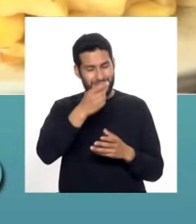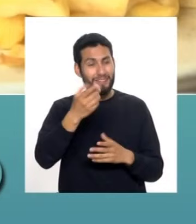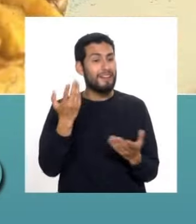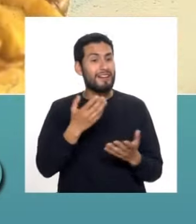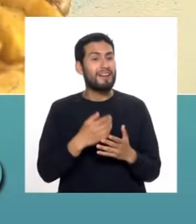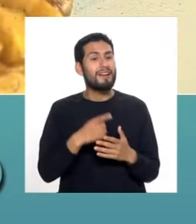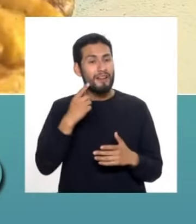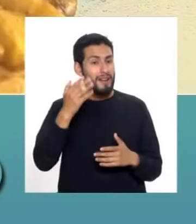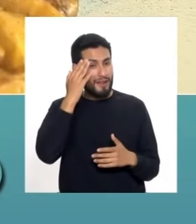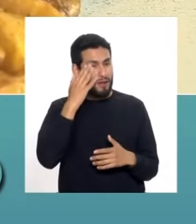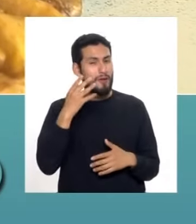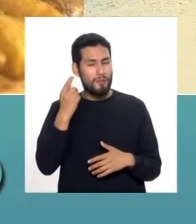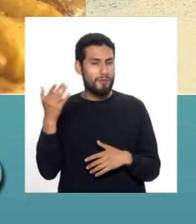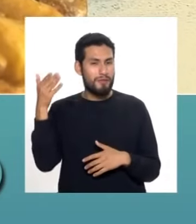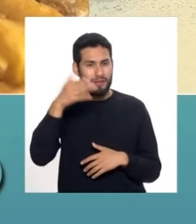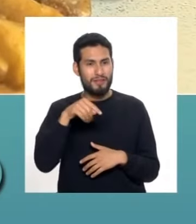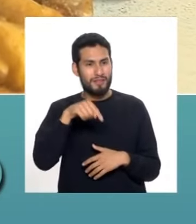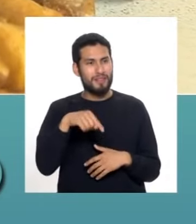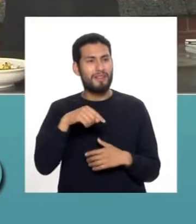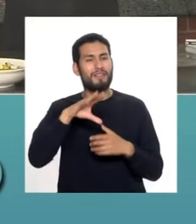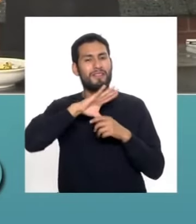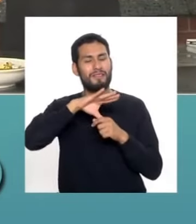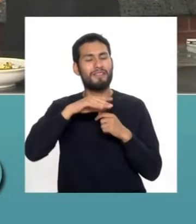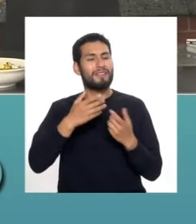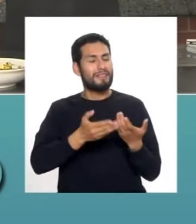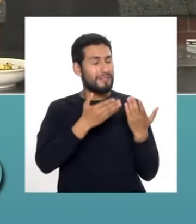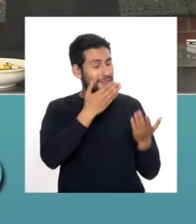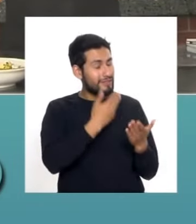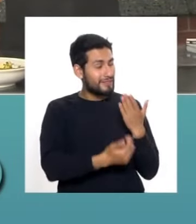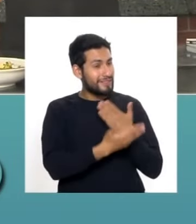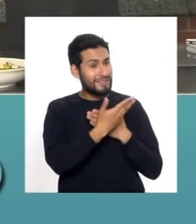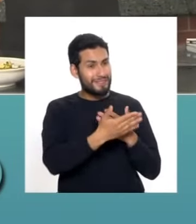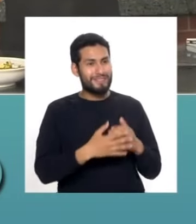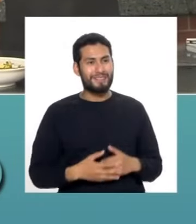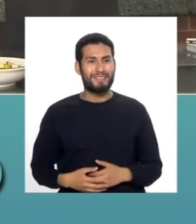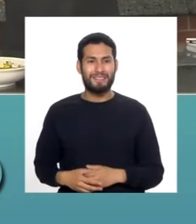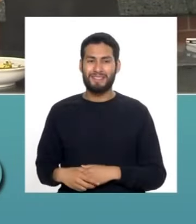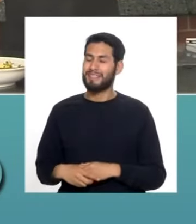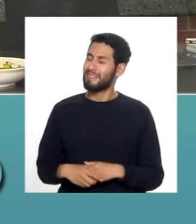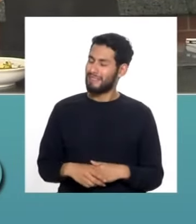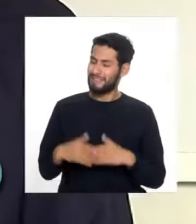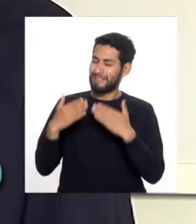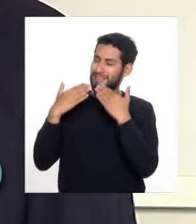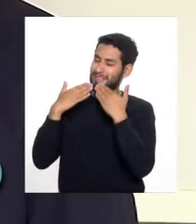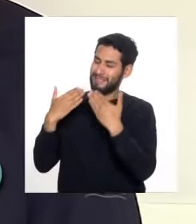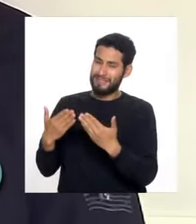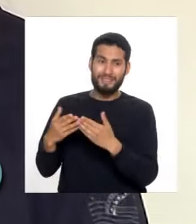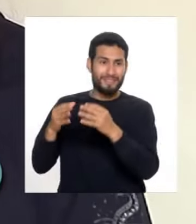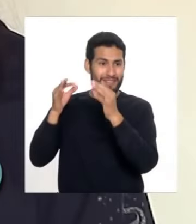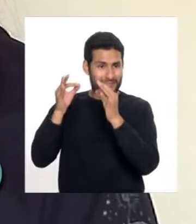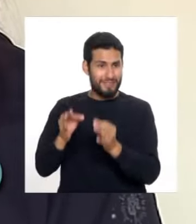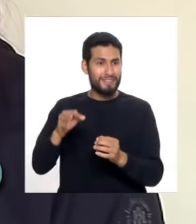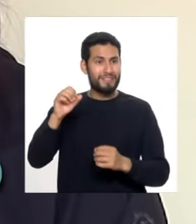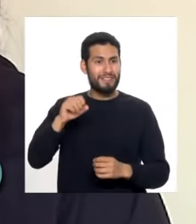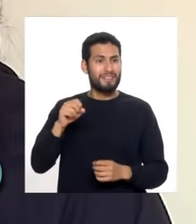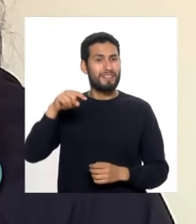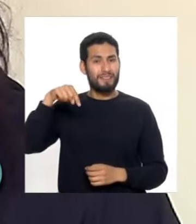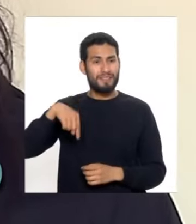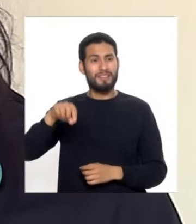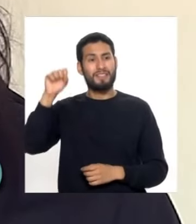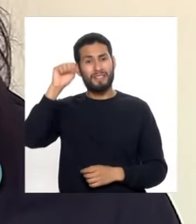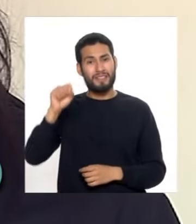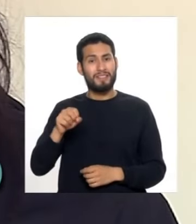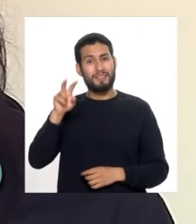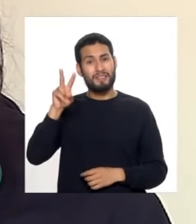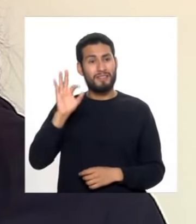saber para que puedan asistir a este evento. ¿Qué tal, estimado? Buenos días. Muchísimas gracias, Vanessa. Efectivamente, este sábado